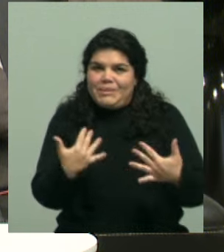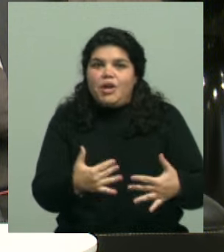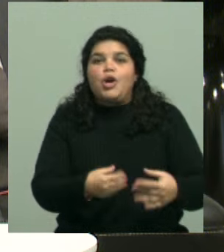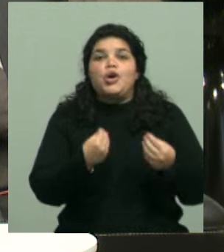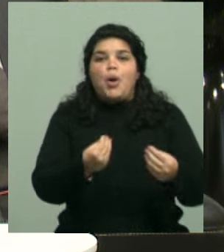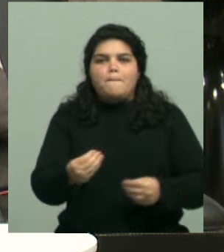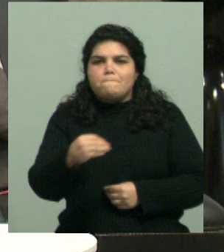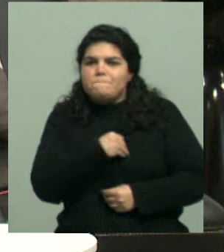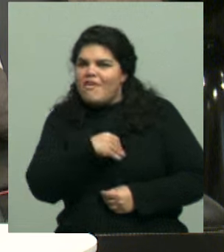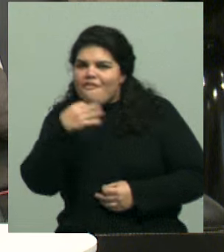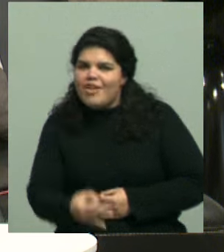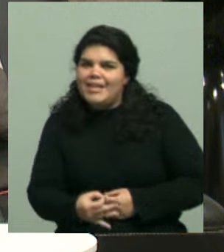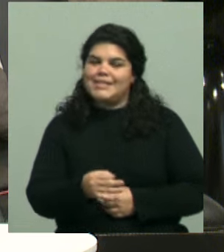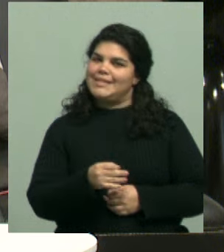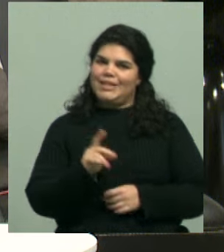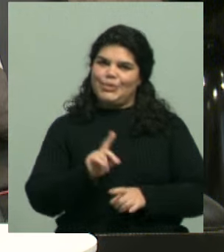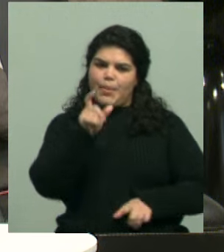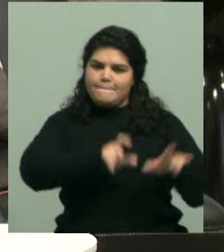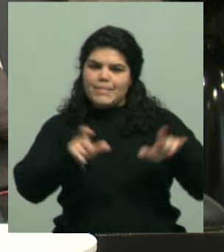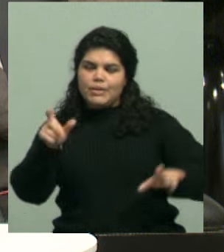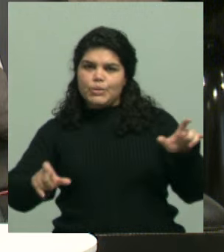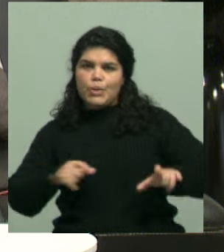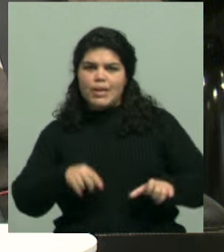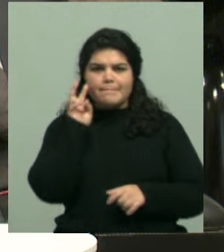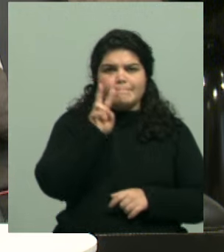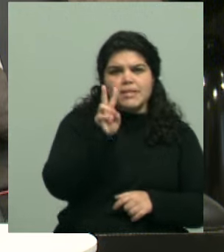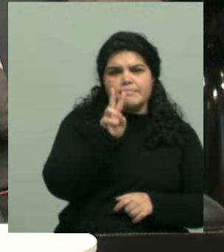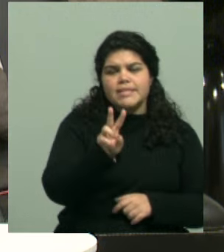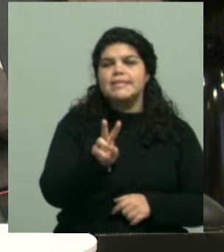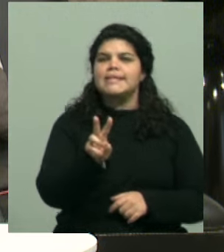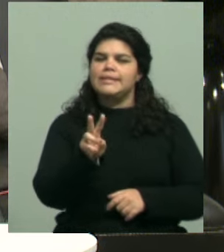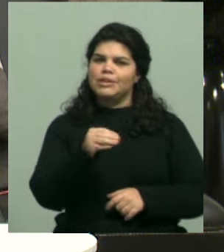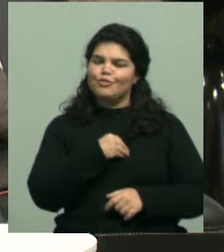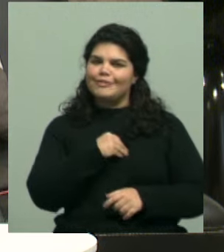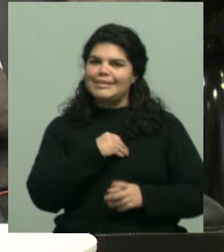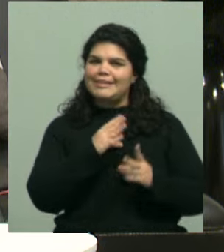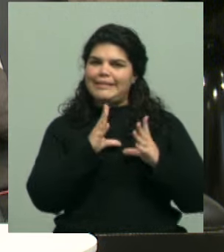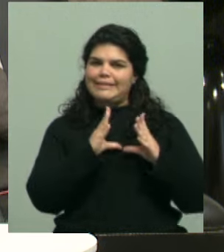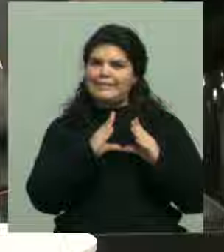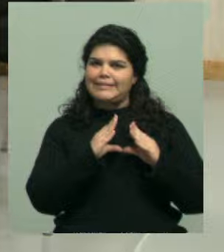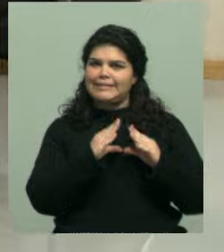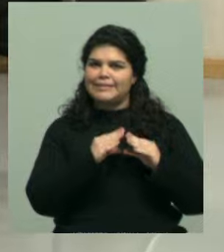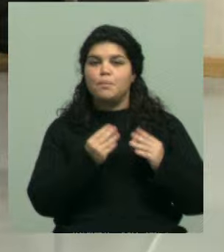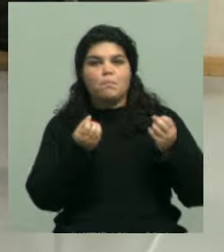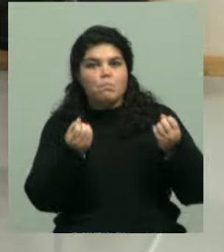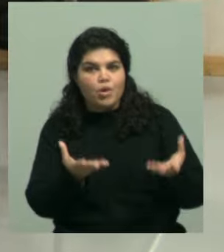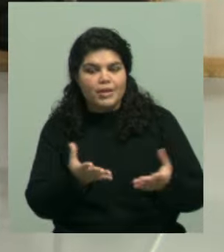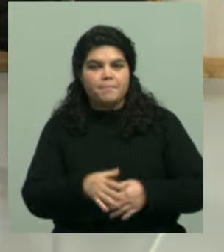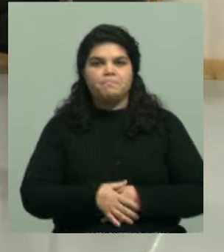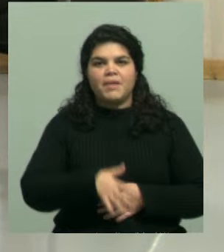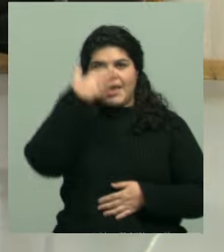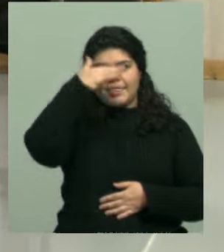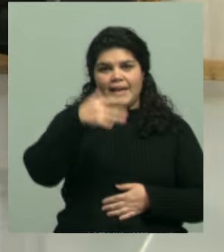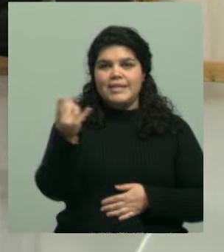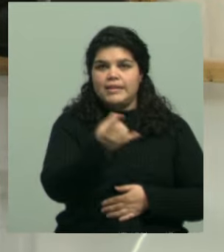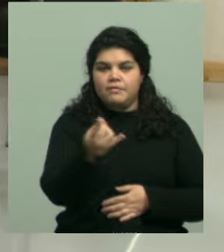de credibilidad, ¿no? Por parte de las personas que consumen estos medios de comunicación debido a estas inteligencias artificiales que desarrollan imágenes,